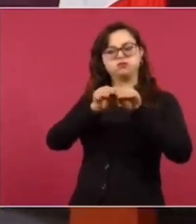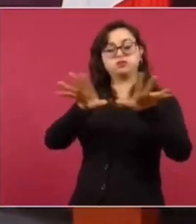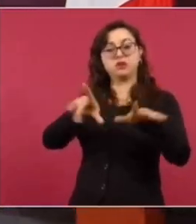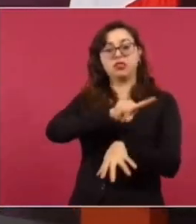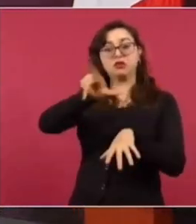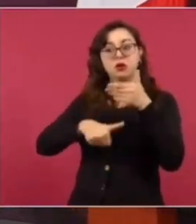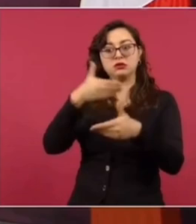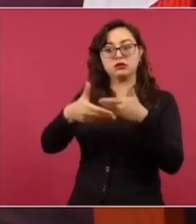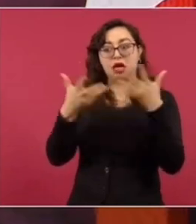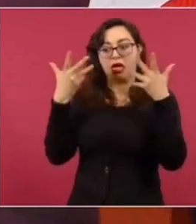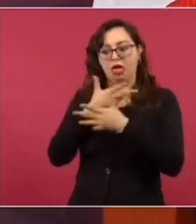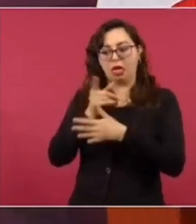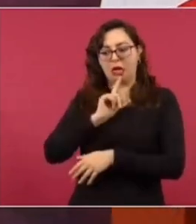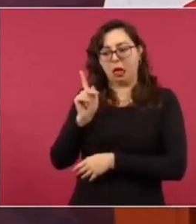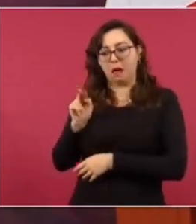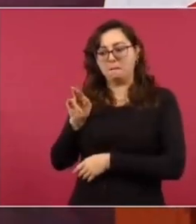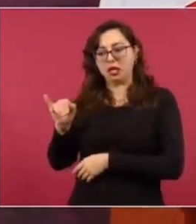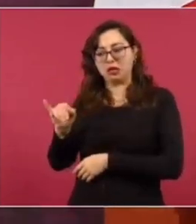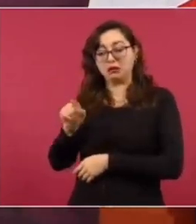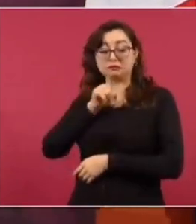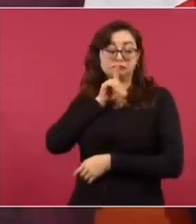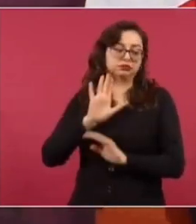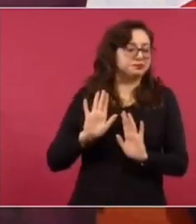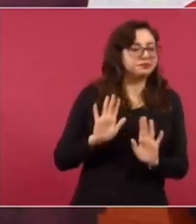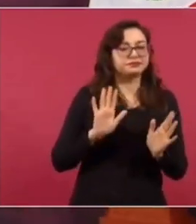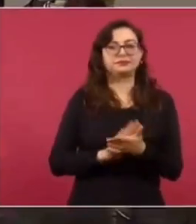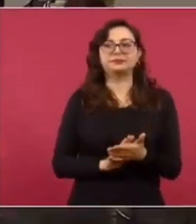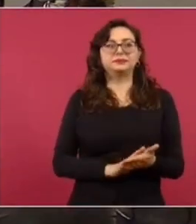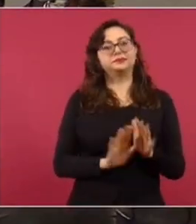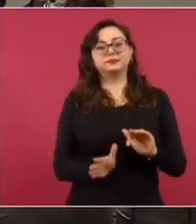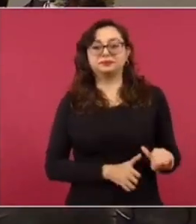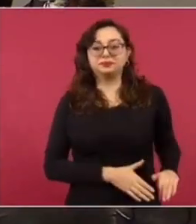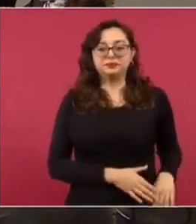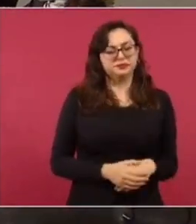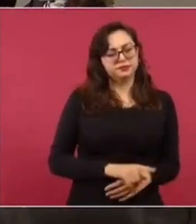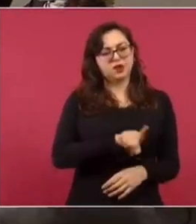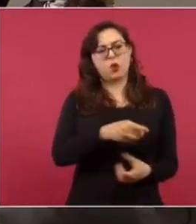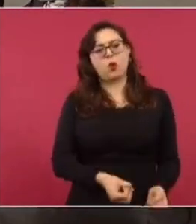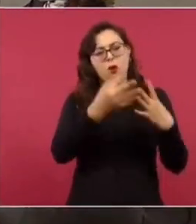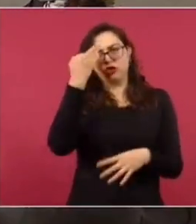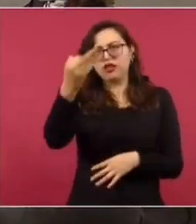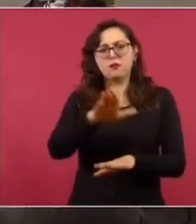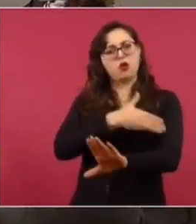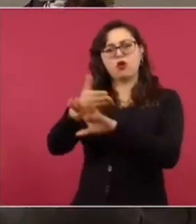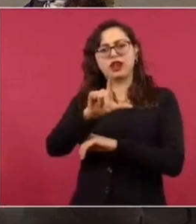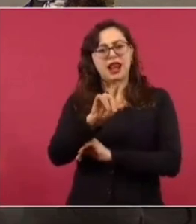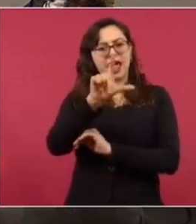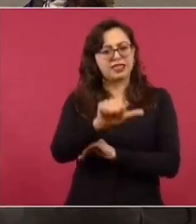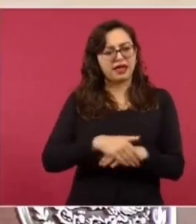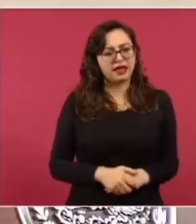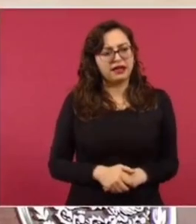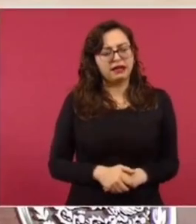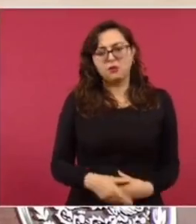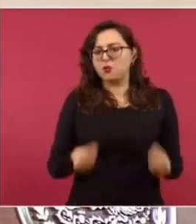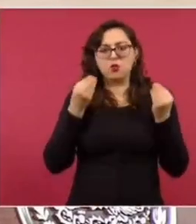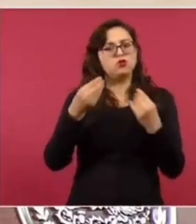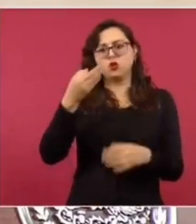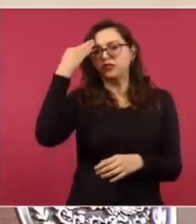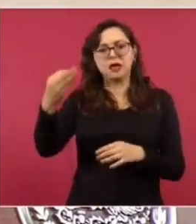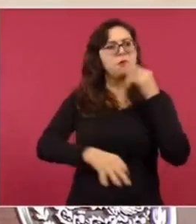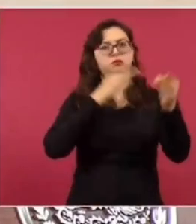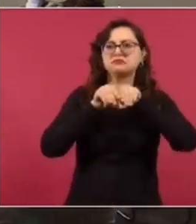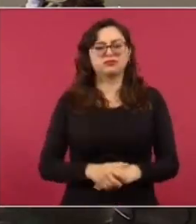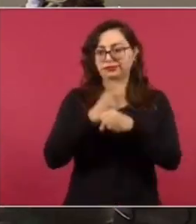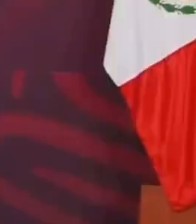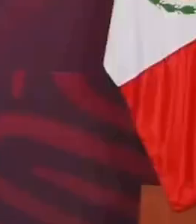a informar su originario de García Luna. Y fue más el tiempo dedicado a los